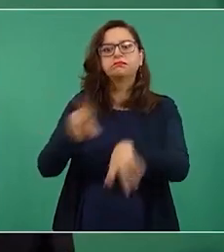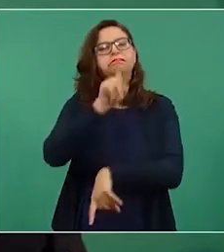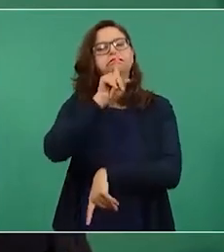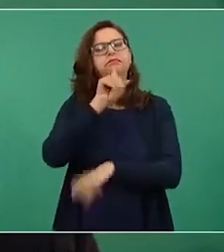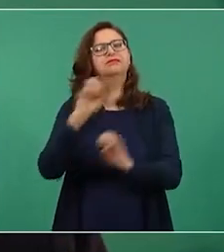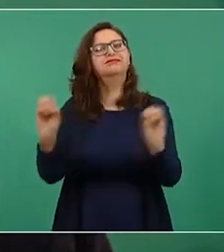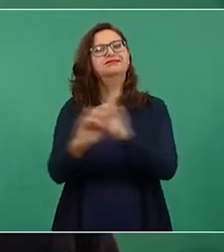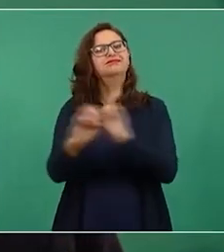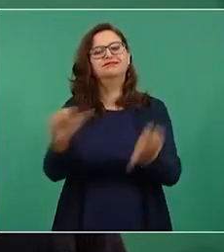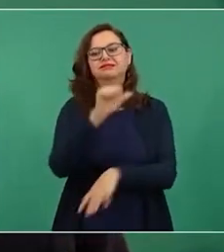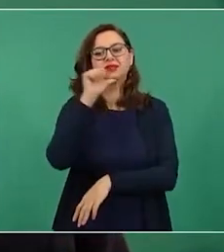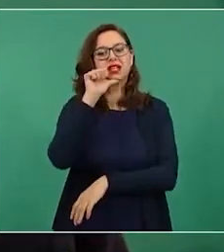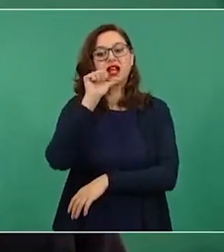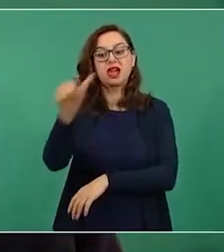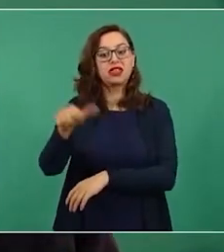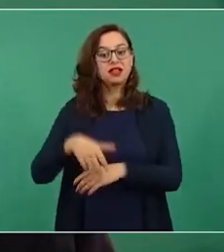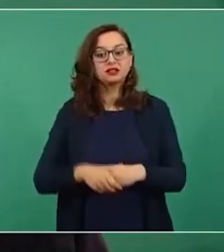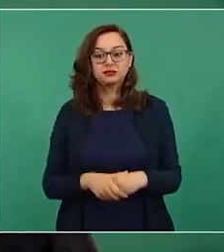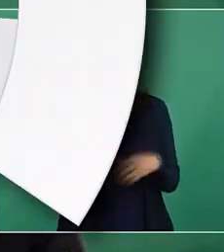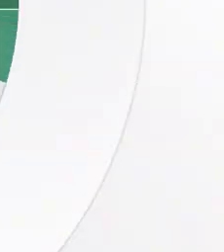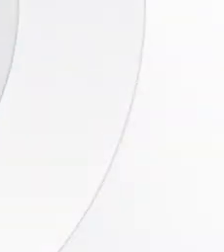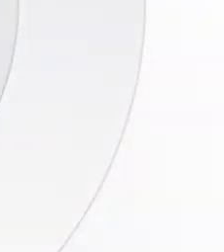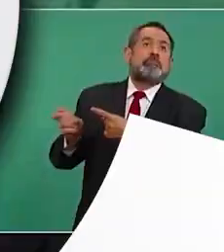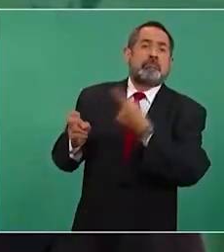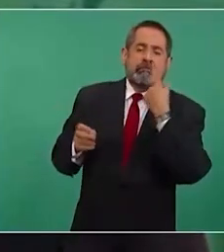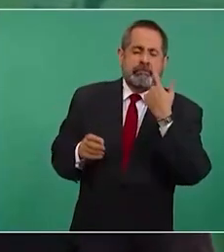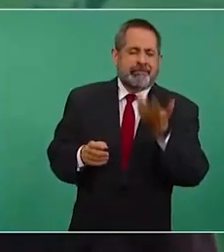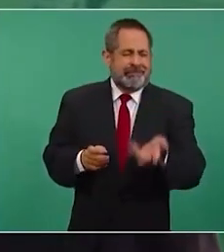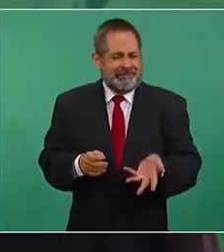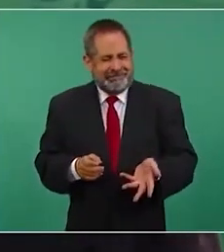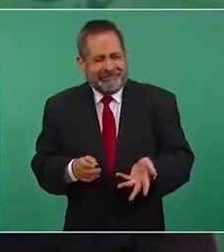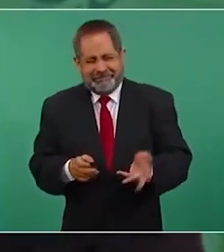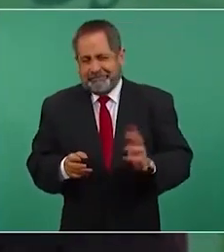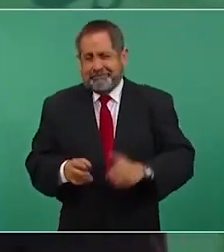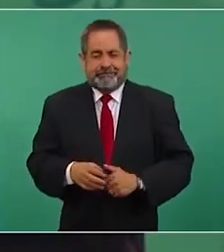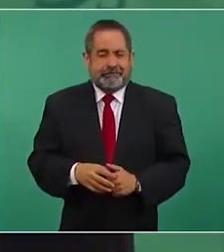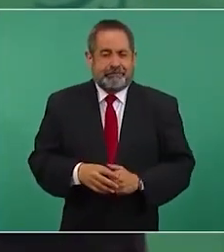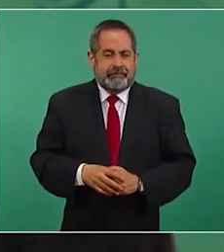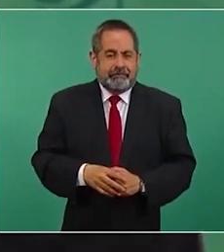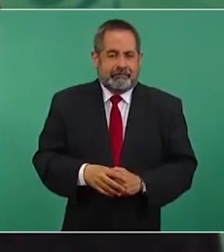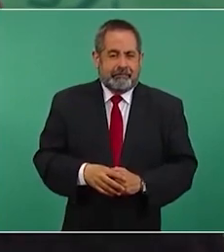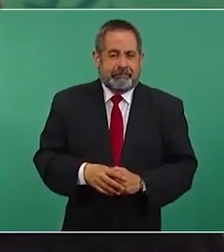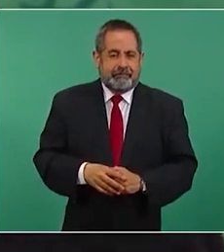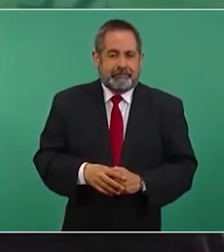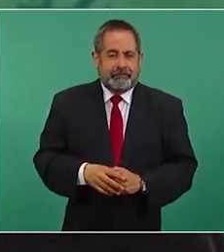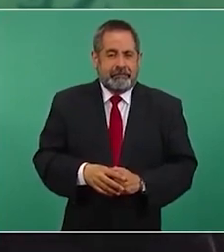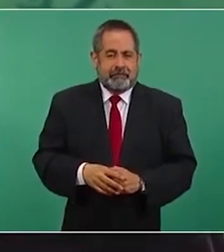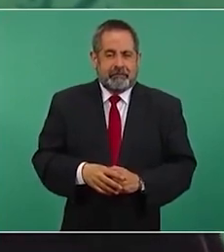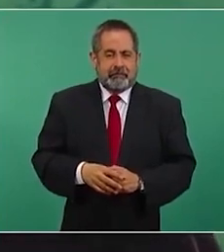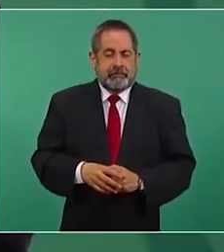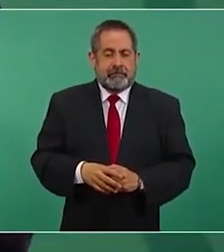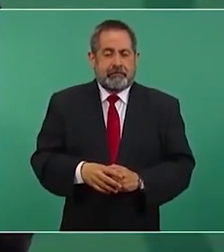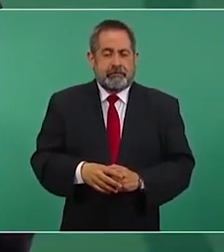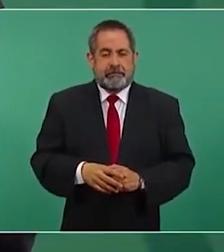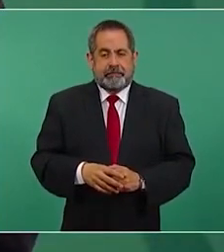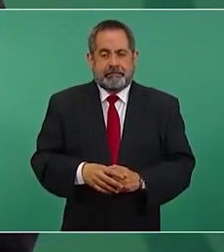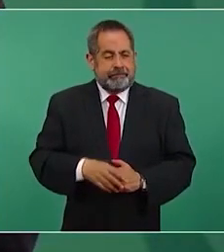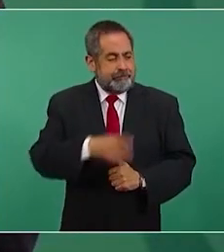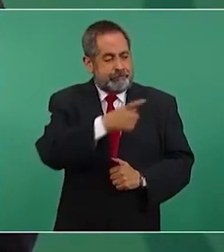todo se resolvió arriba y están